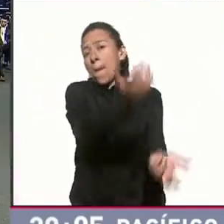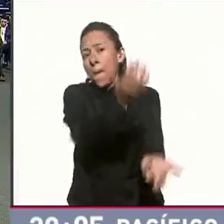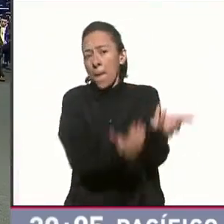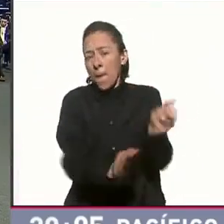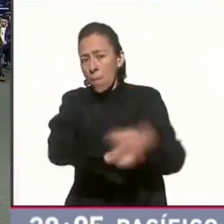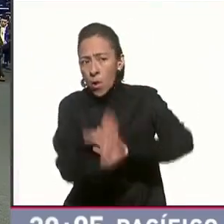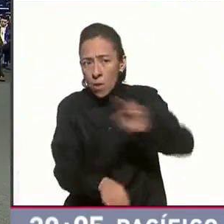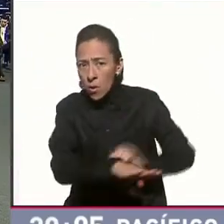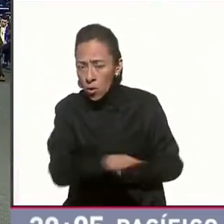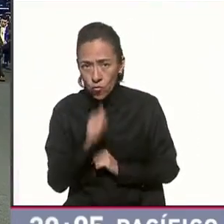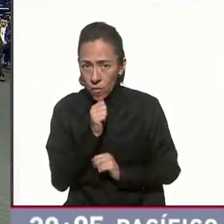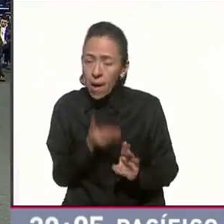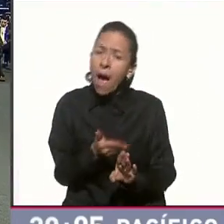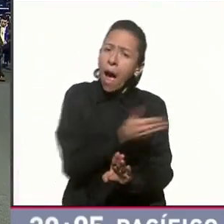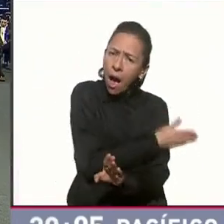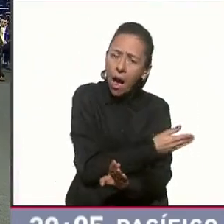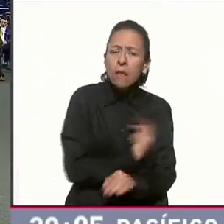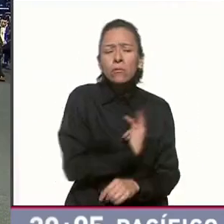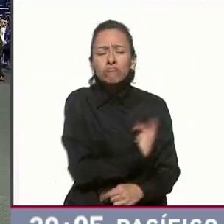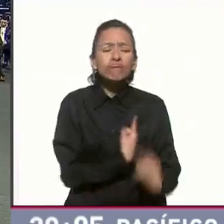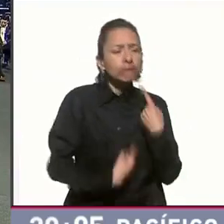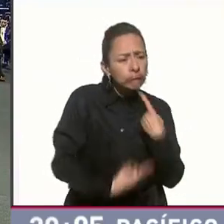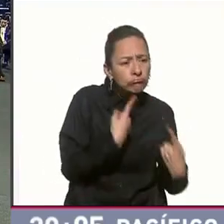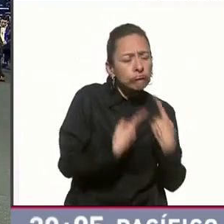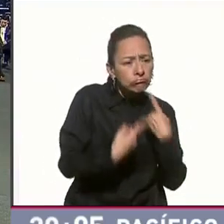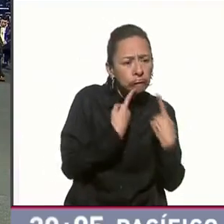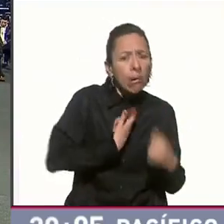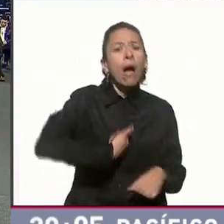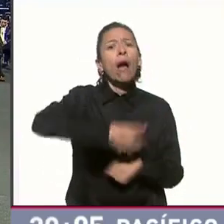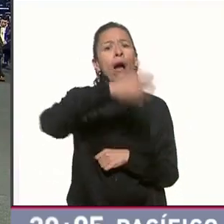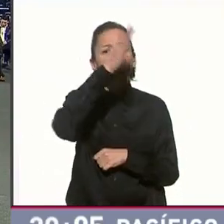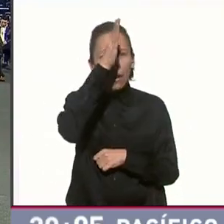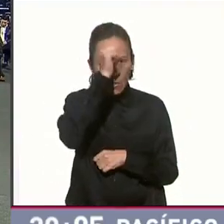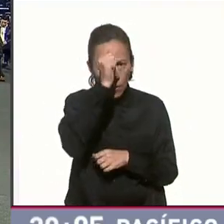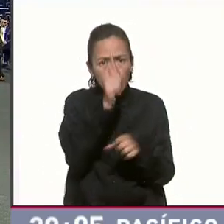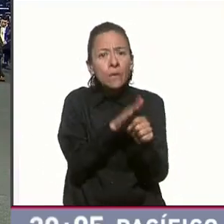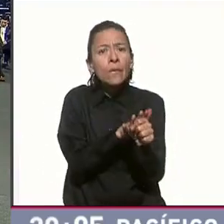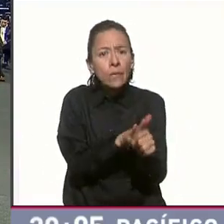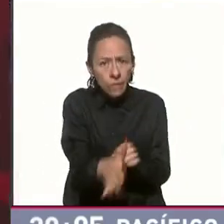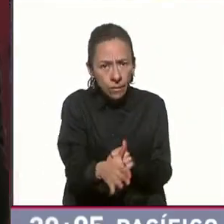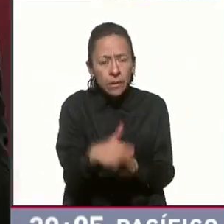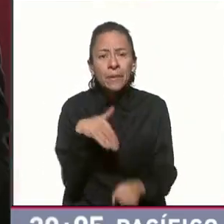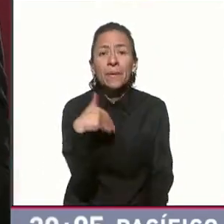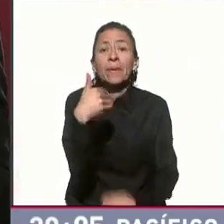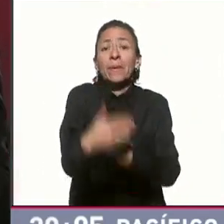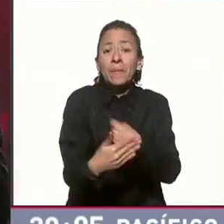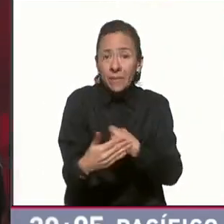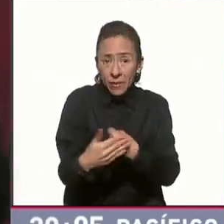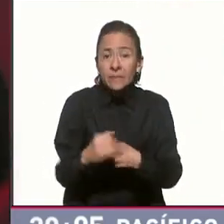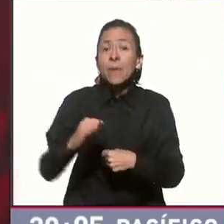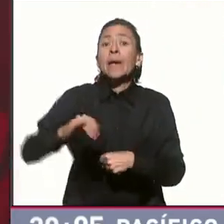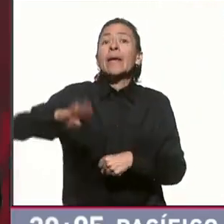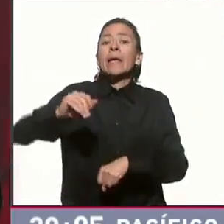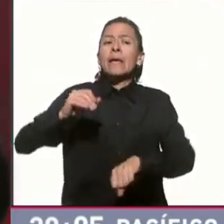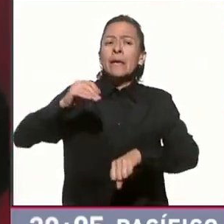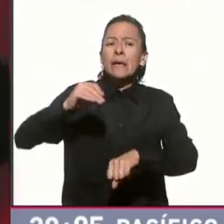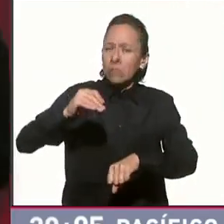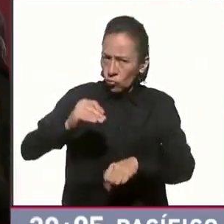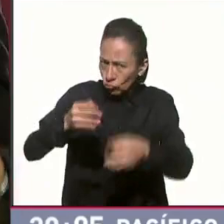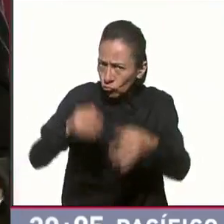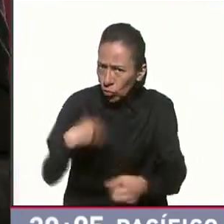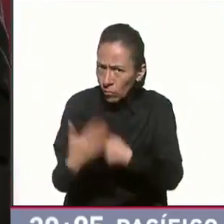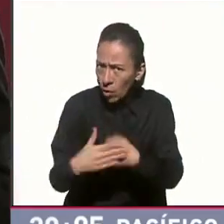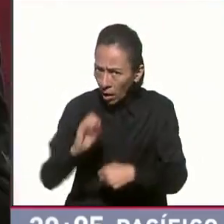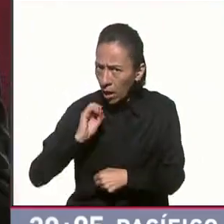Y llegamos al acuerdo de que se iba a crear, se va a crear un